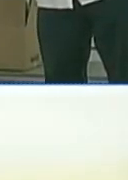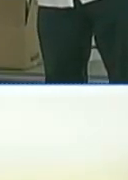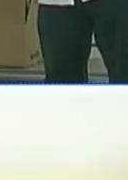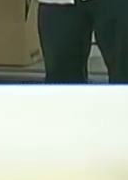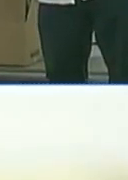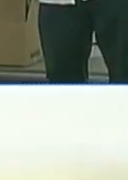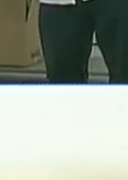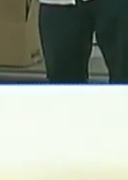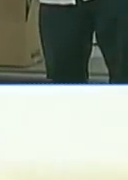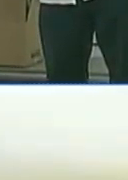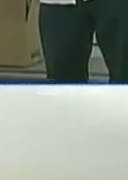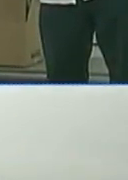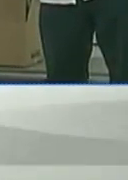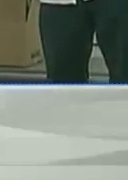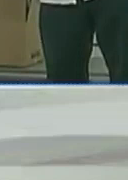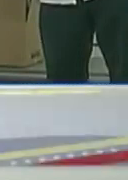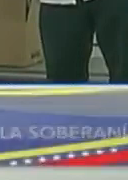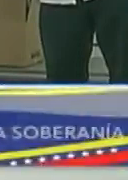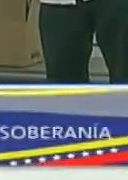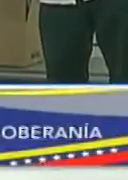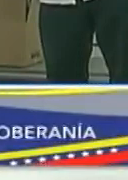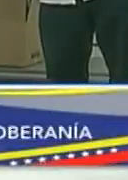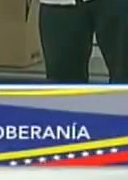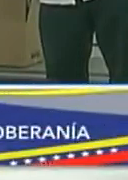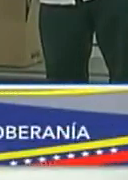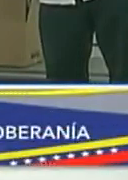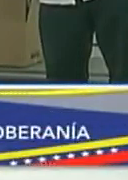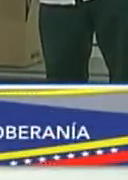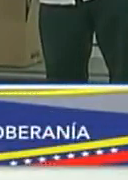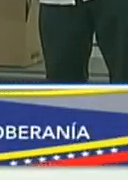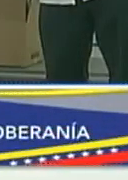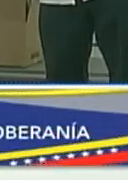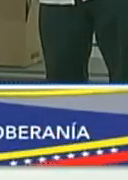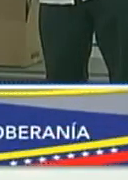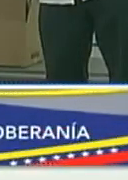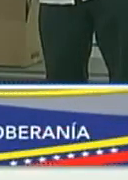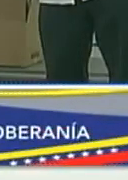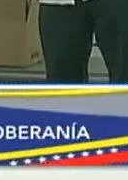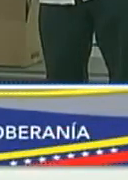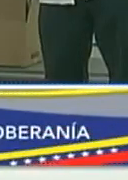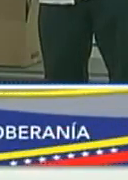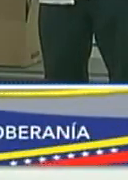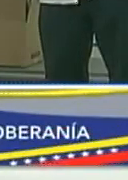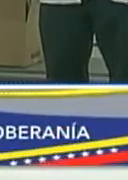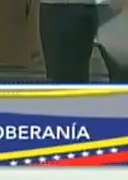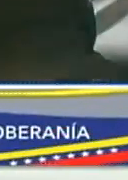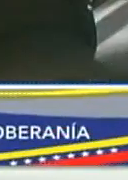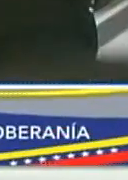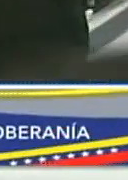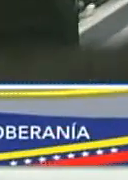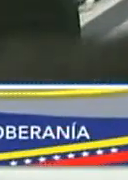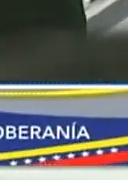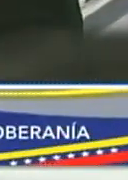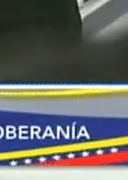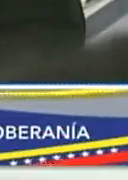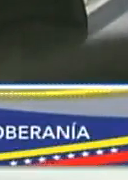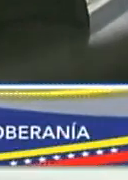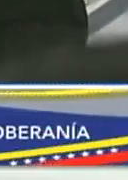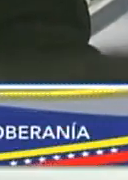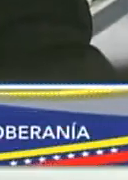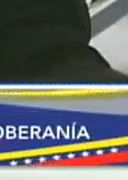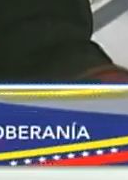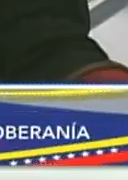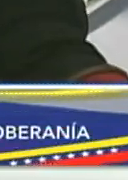Aquí está el ministro de la presidencia, que es presidente de Conatel y es el gran supervisor de la